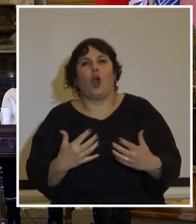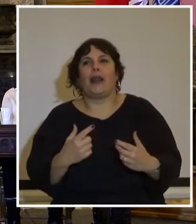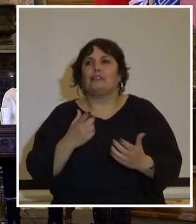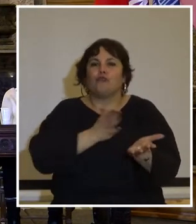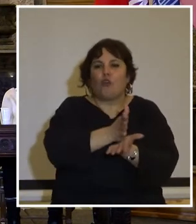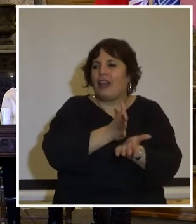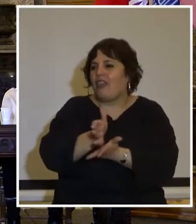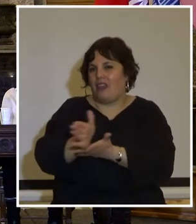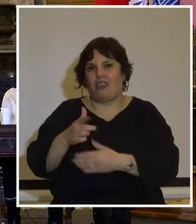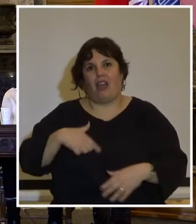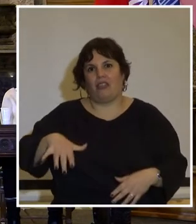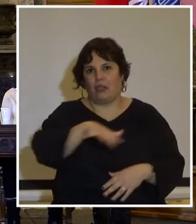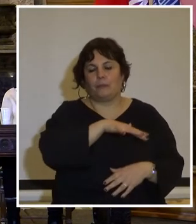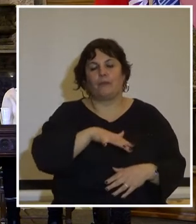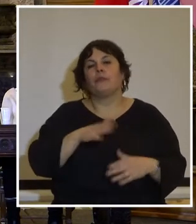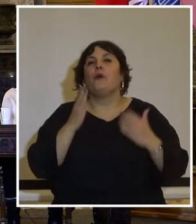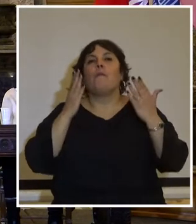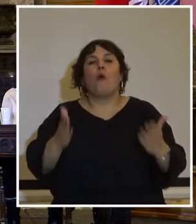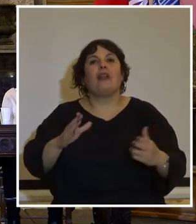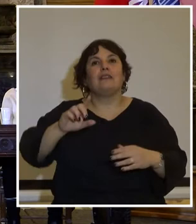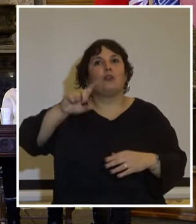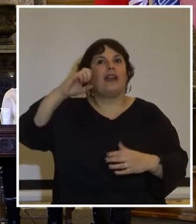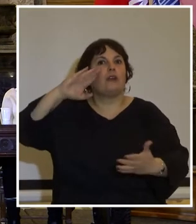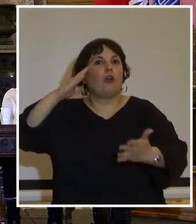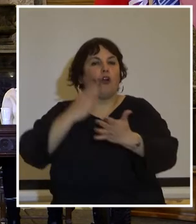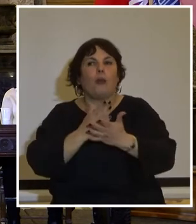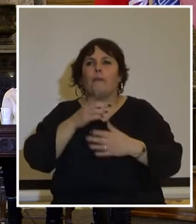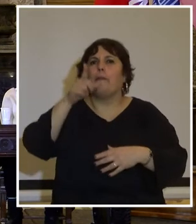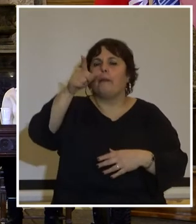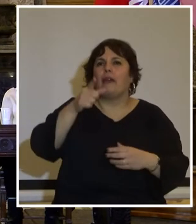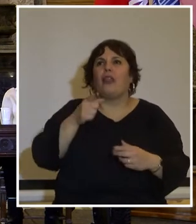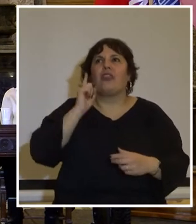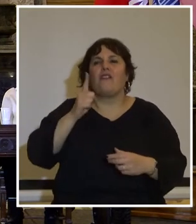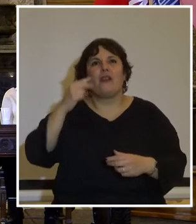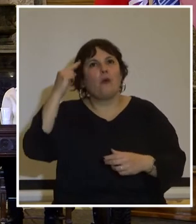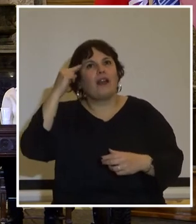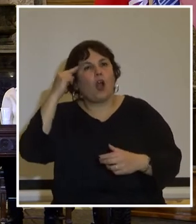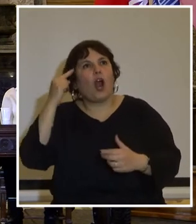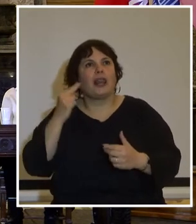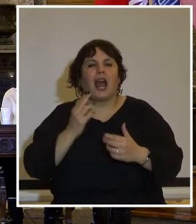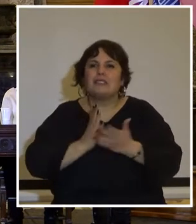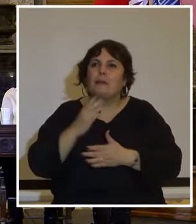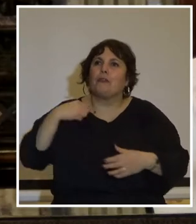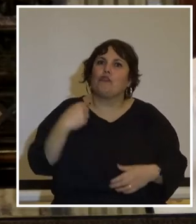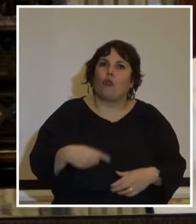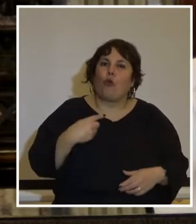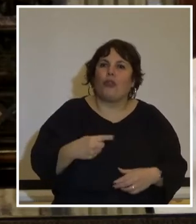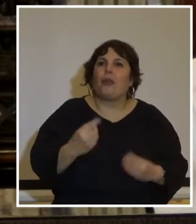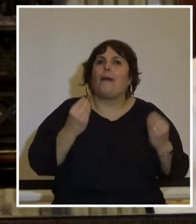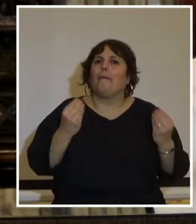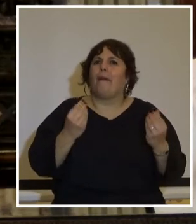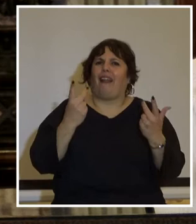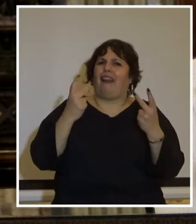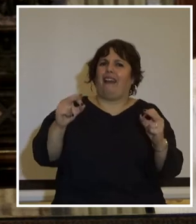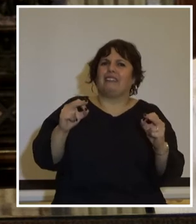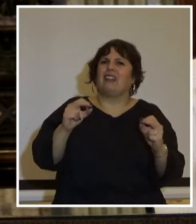solidaridad social por eso aquel golpe de Estado es un golpe de Estado que debemos recordar una y otra vez para rechazar